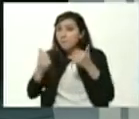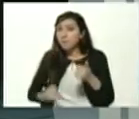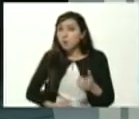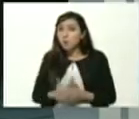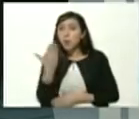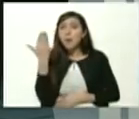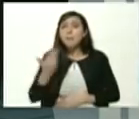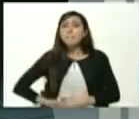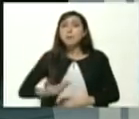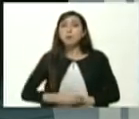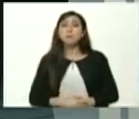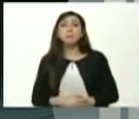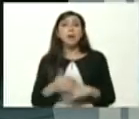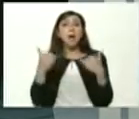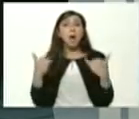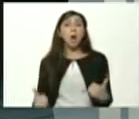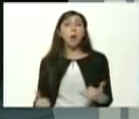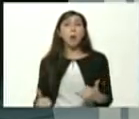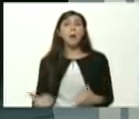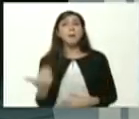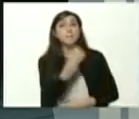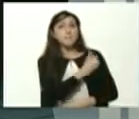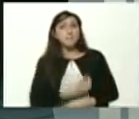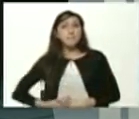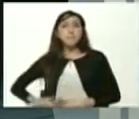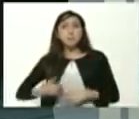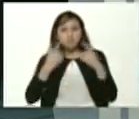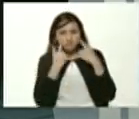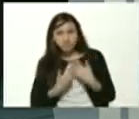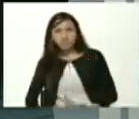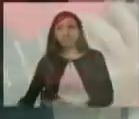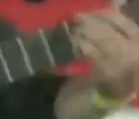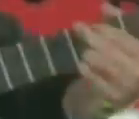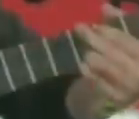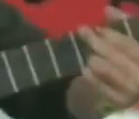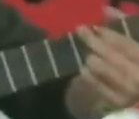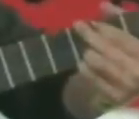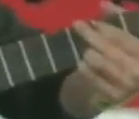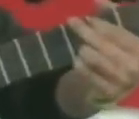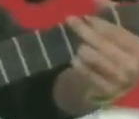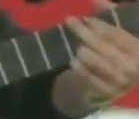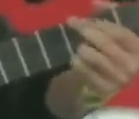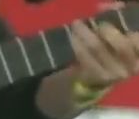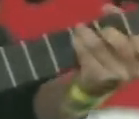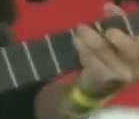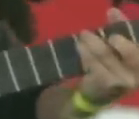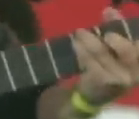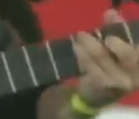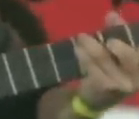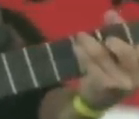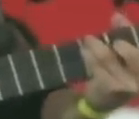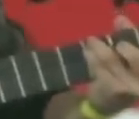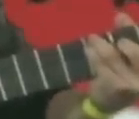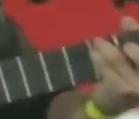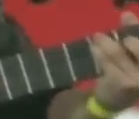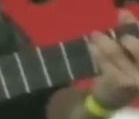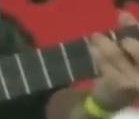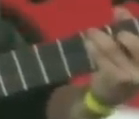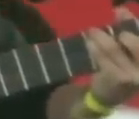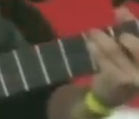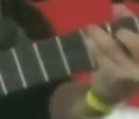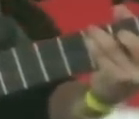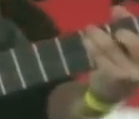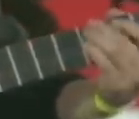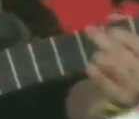A esta hora inicia la actividad presidencial, nos enlazamos de inmediato. El trabajo de ingreso a la educación universitaria a